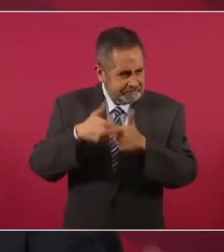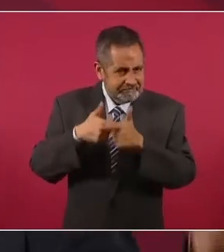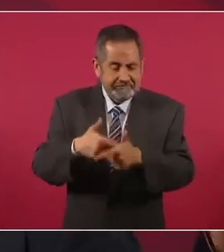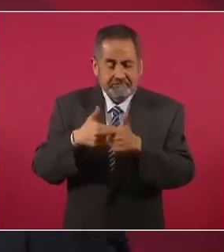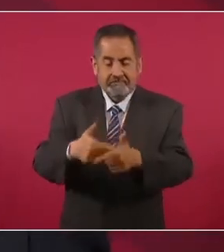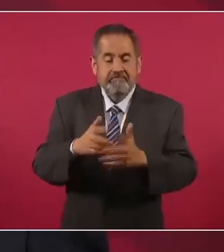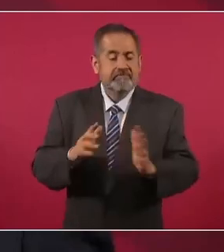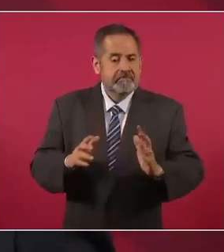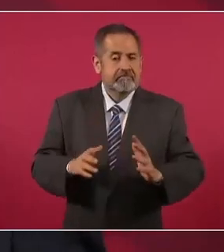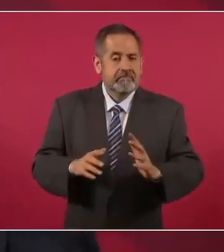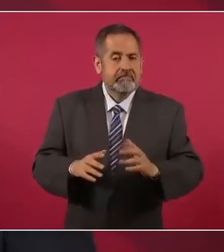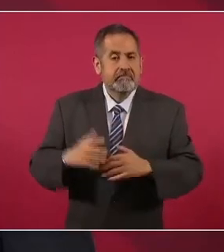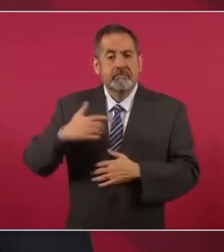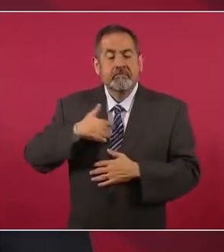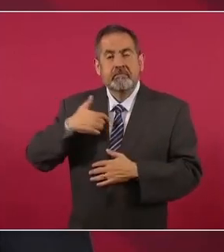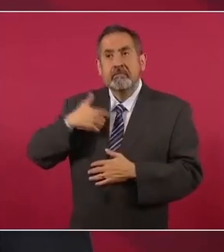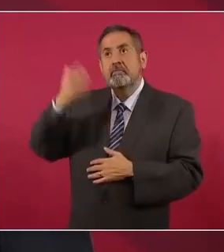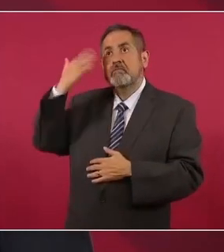Yo cuando comencé,